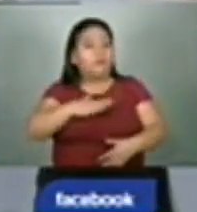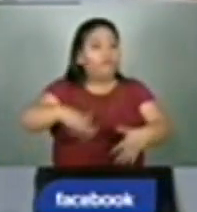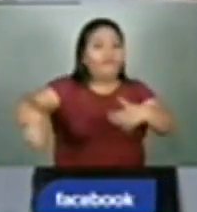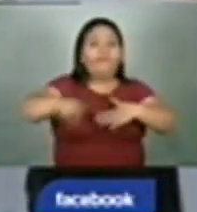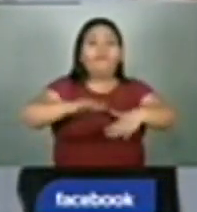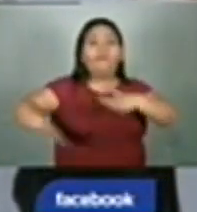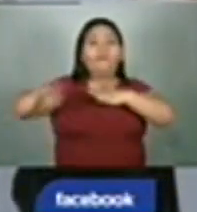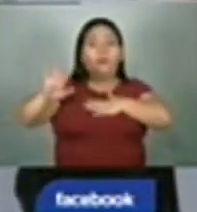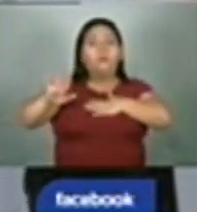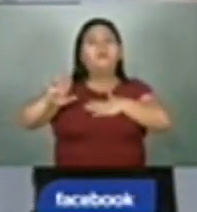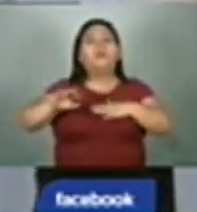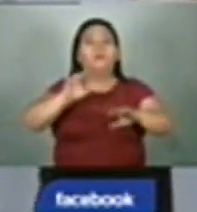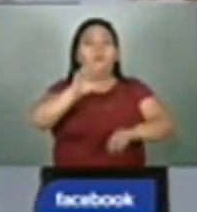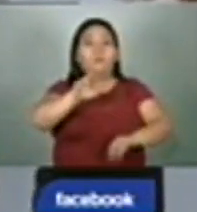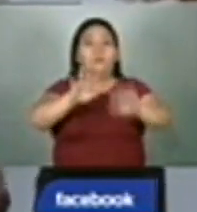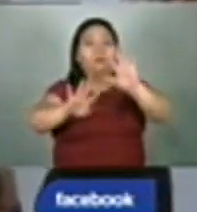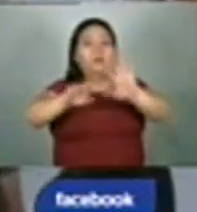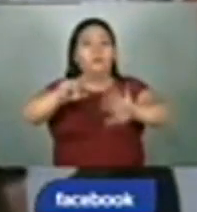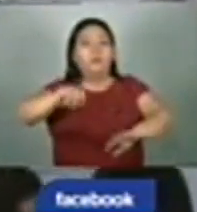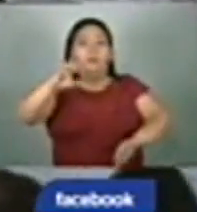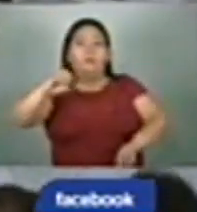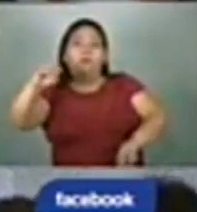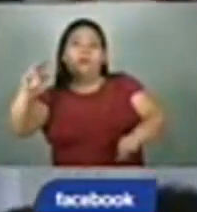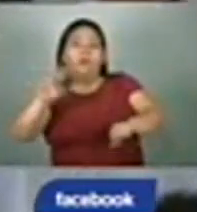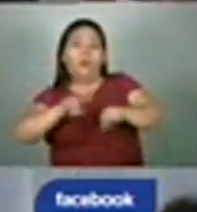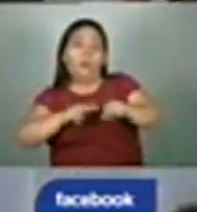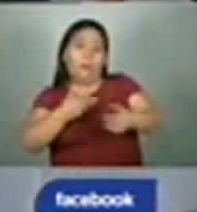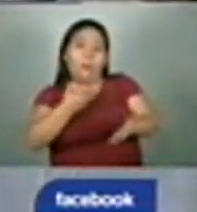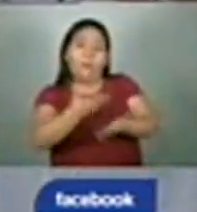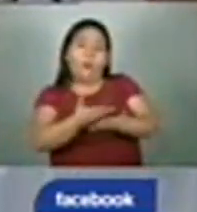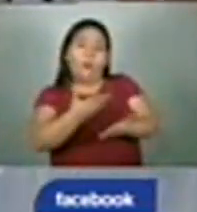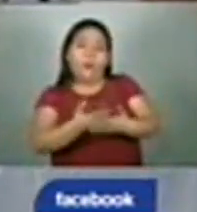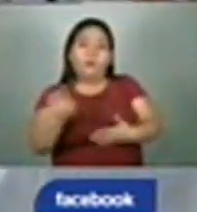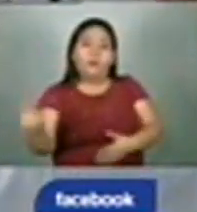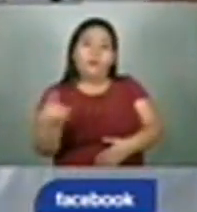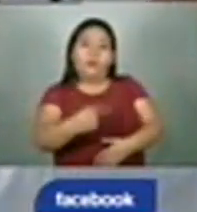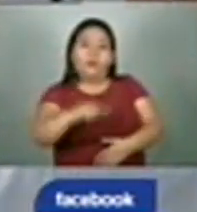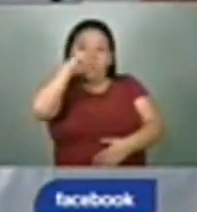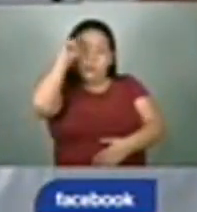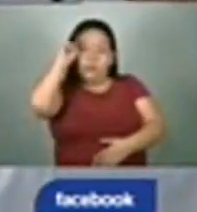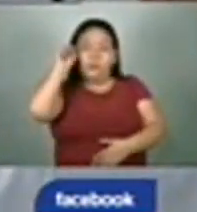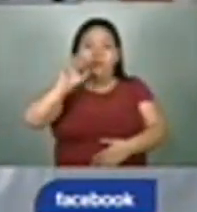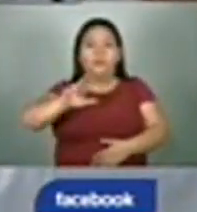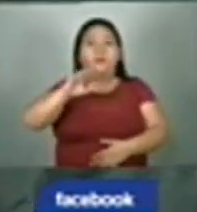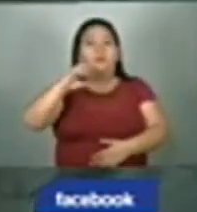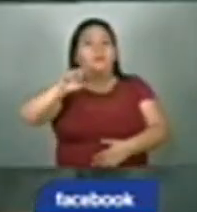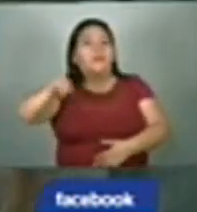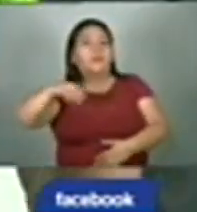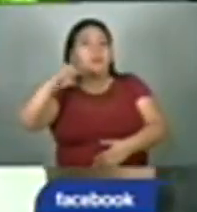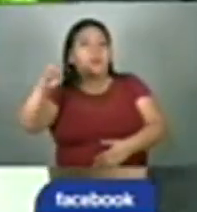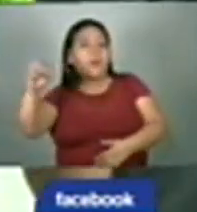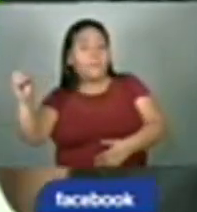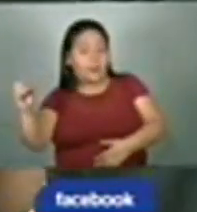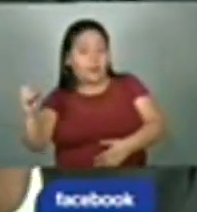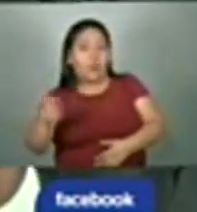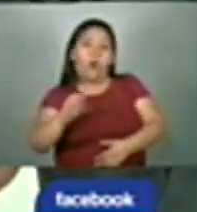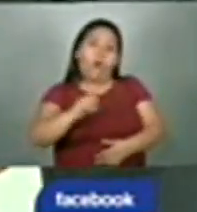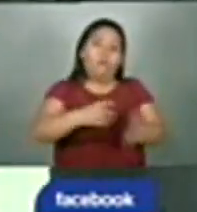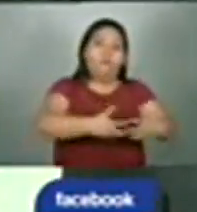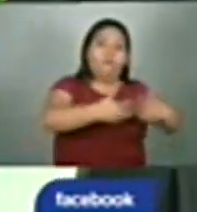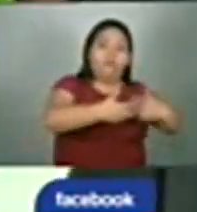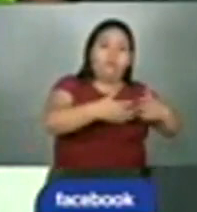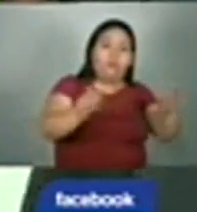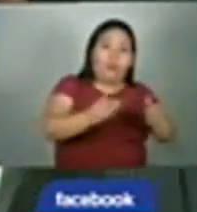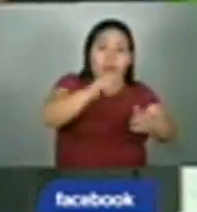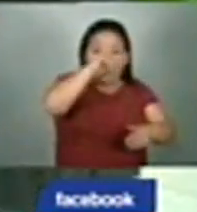39 millones de dólares para apoyar las iniciativas de 30 mil productores y 50 pequeñas y medianas empresas